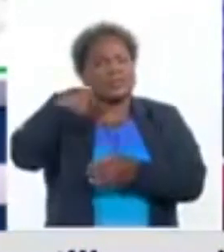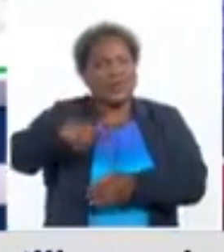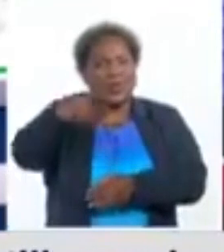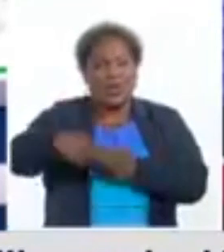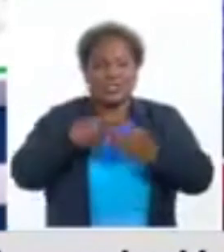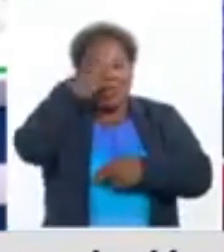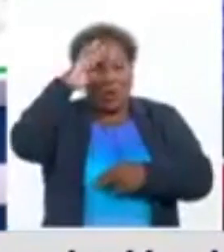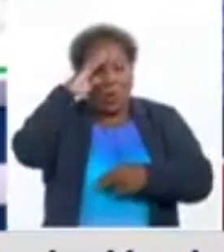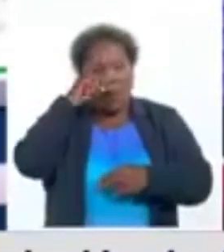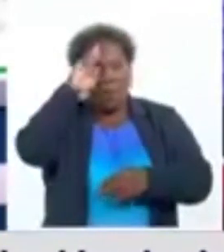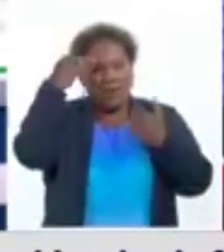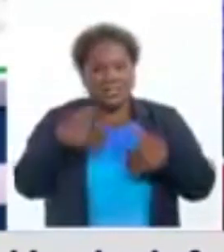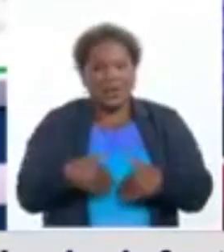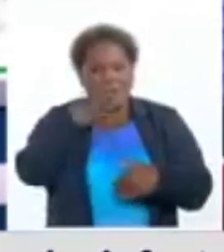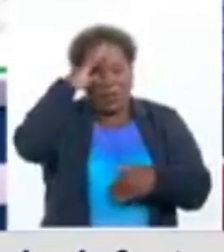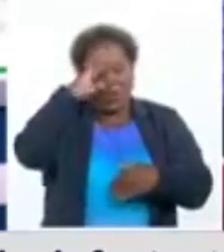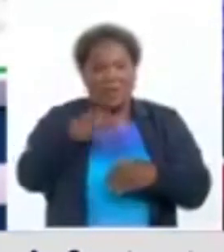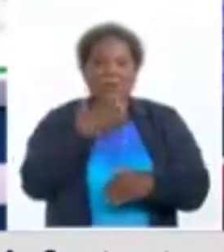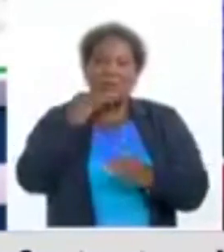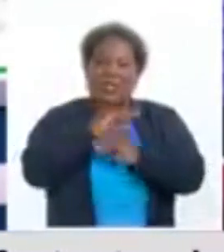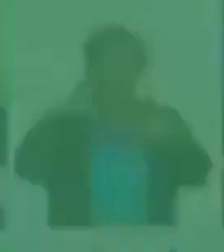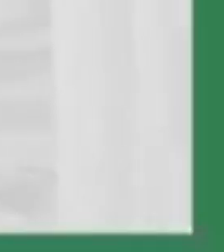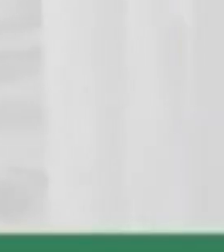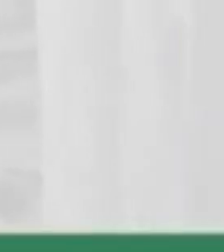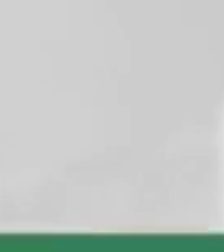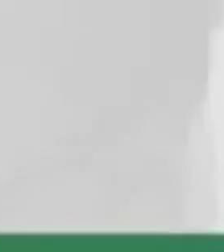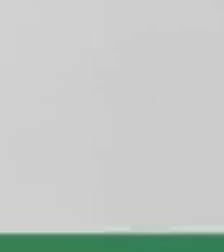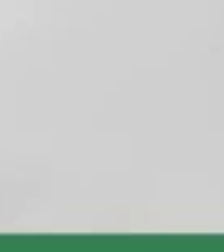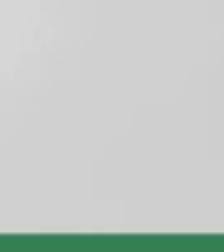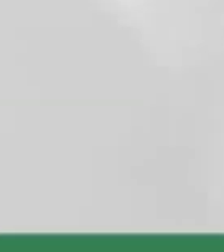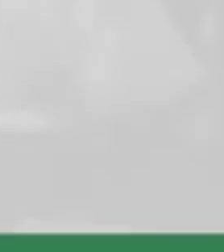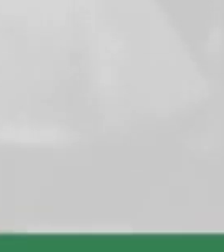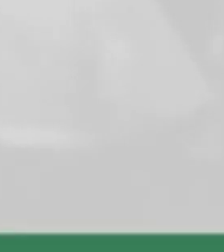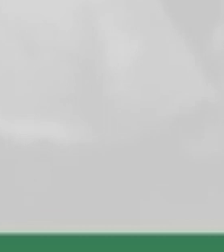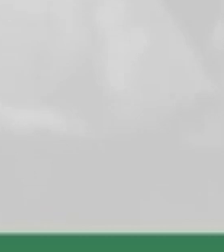Cuba por la salud de su población. Muy buenos días. Gracias.